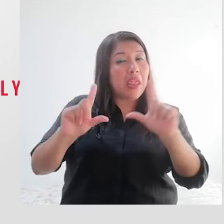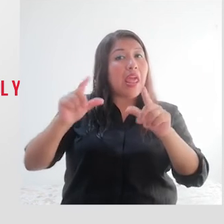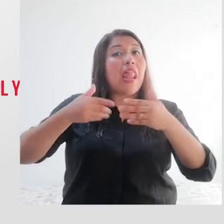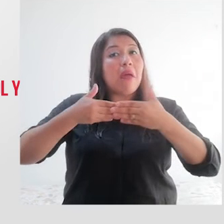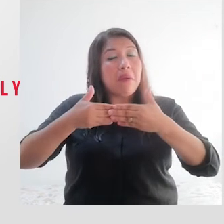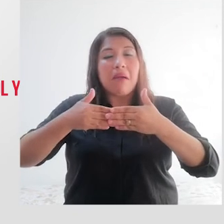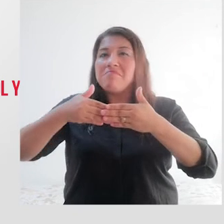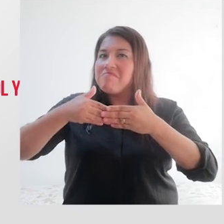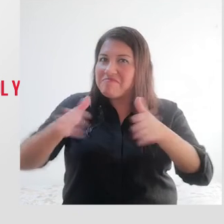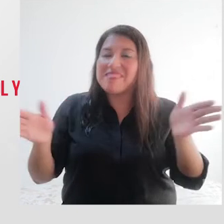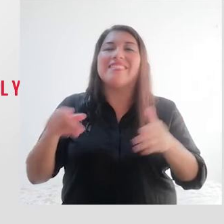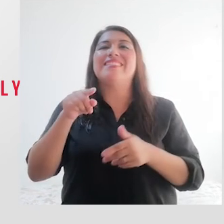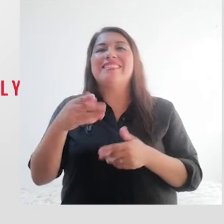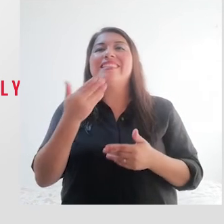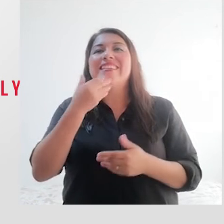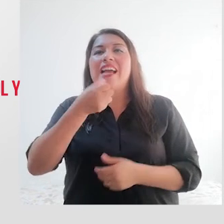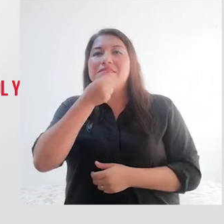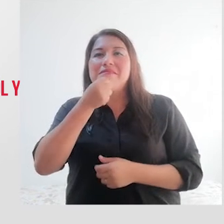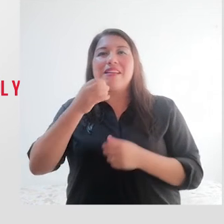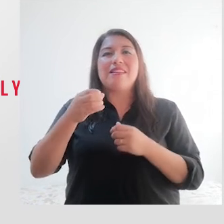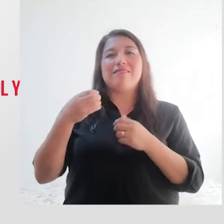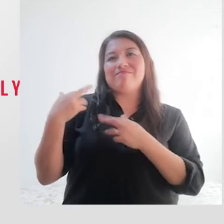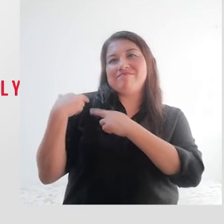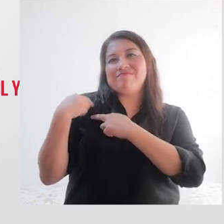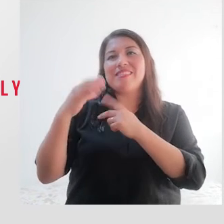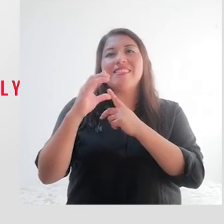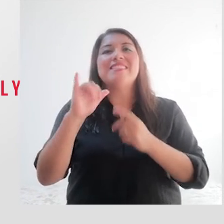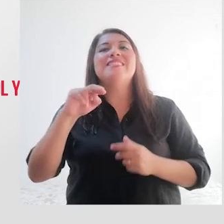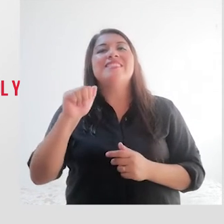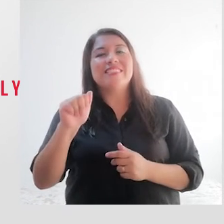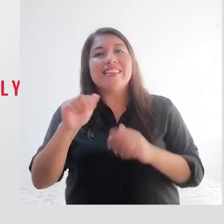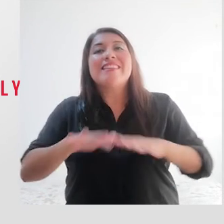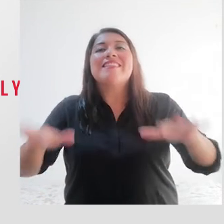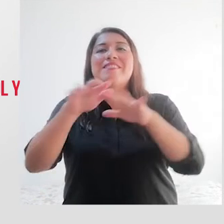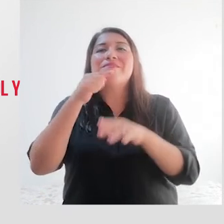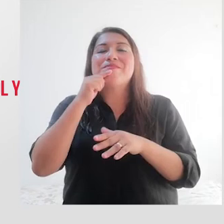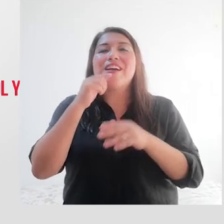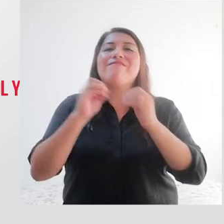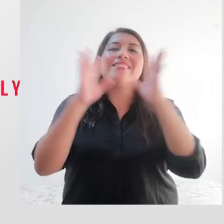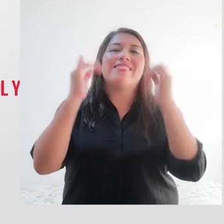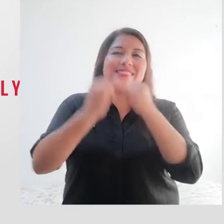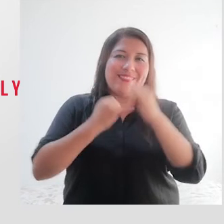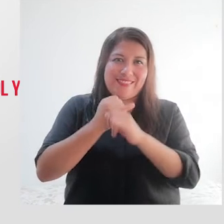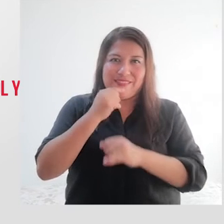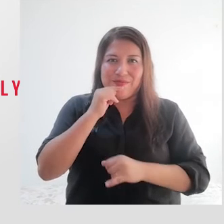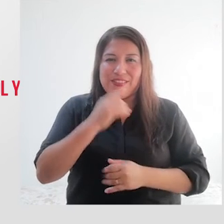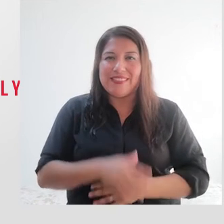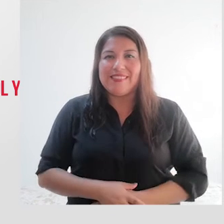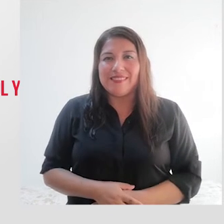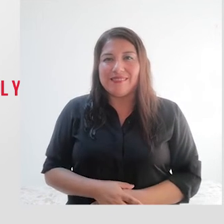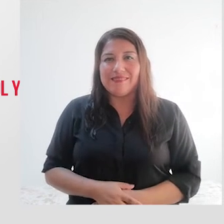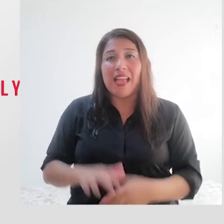por TV Perú, con la conducción de Gina Parker. Y para todas las mujeres, un feliz día internacional.